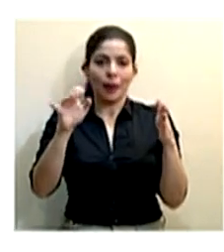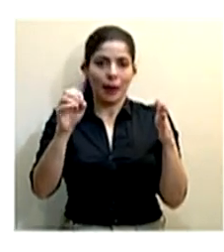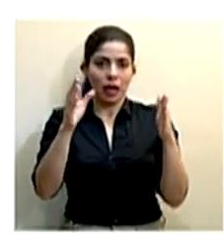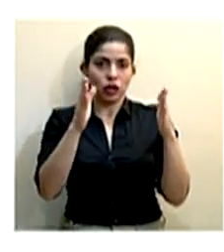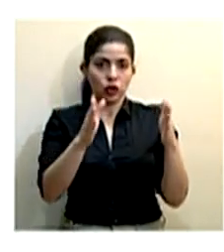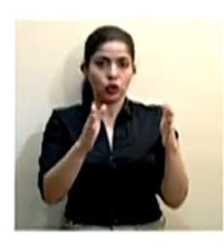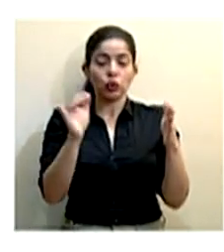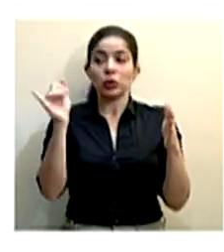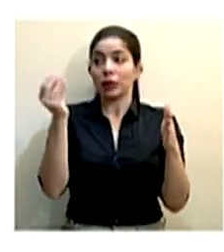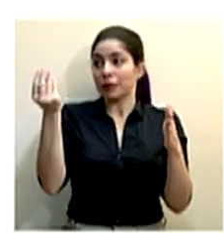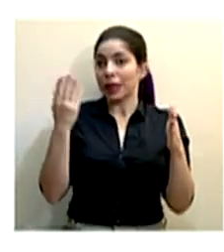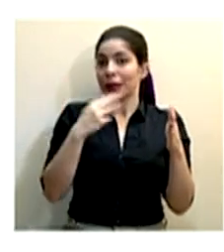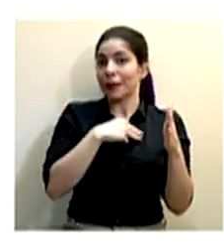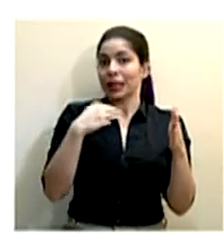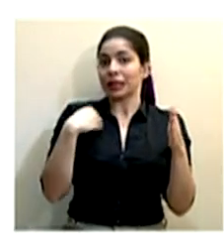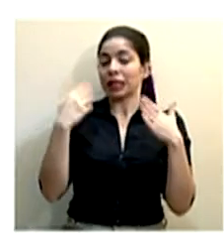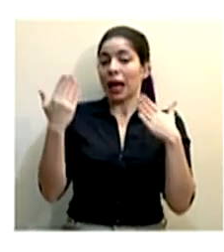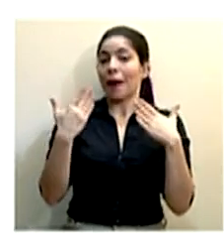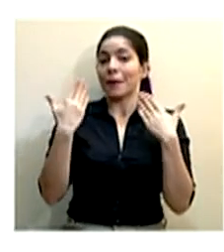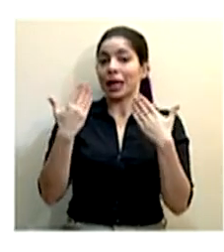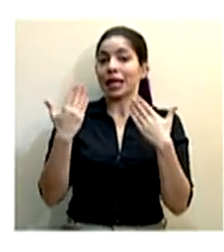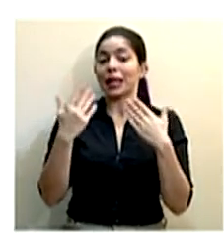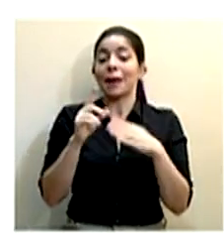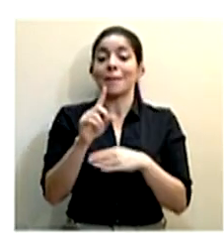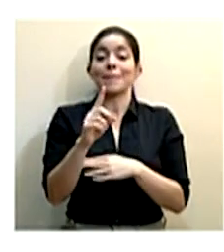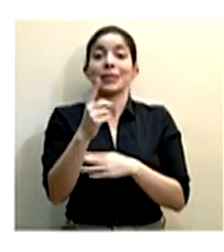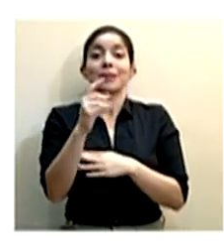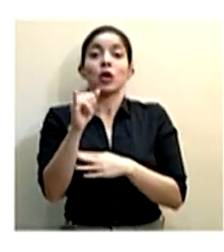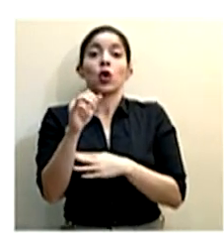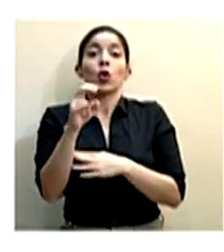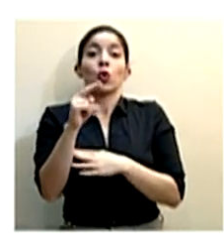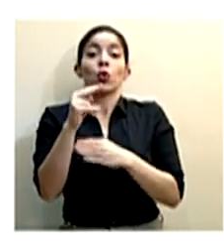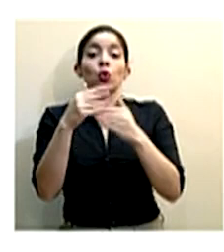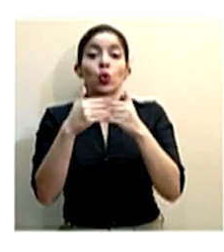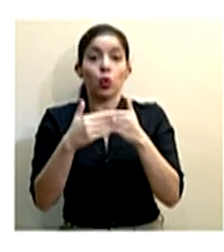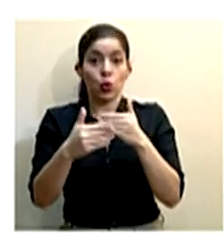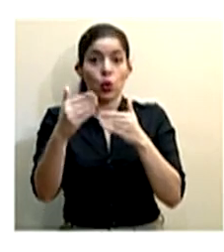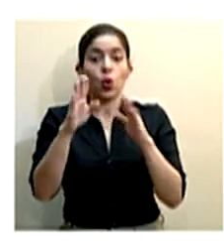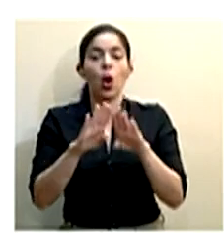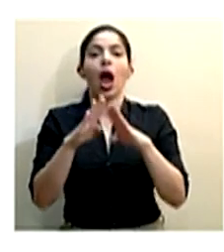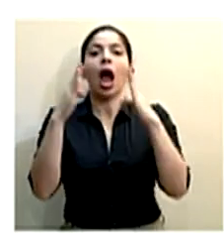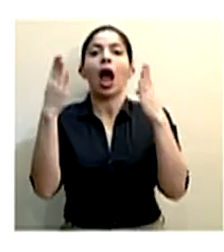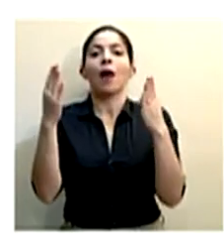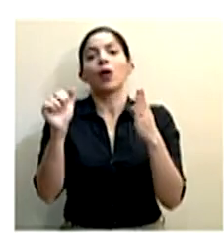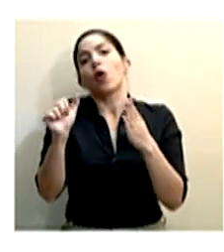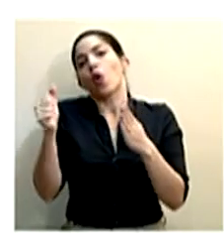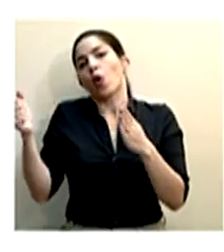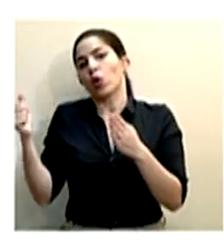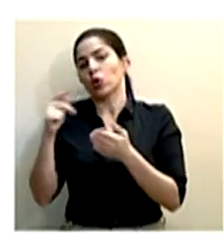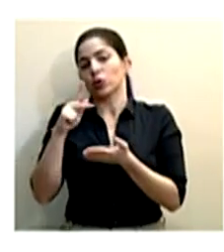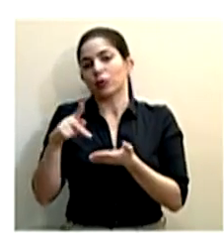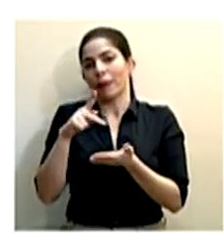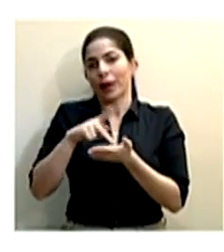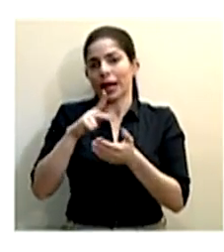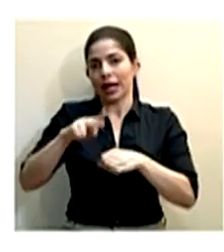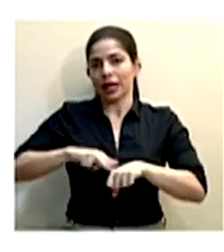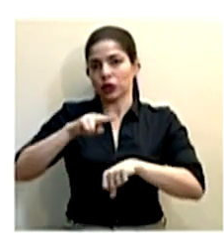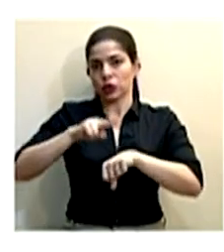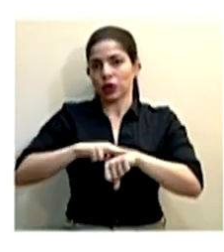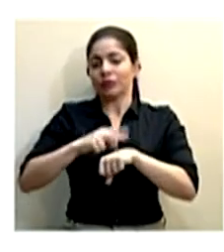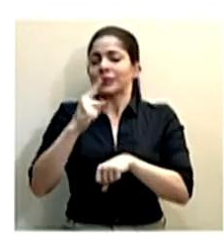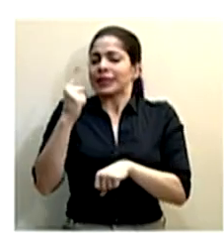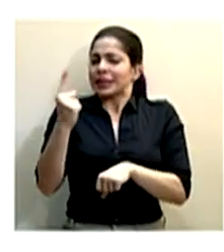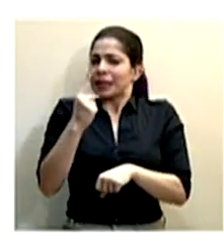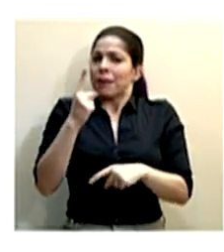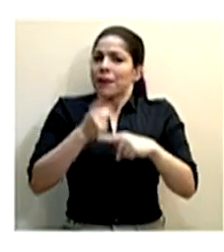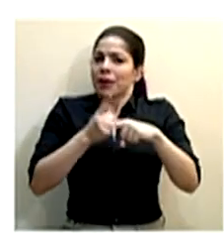nos indica también el Ministro de Ambiente que a partir del primero de junio se estarían habilitando el resto de parques nacionales, siempre